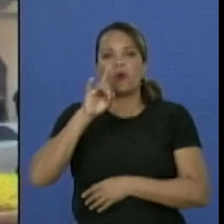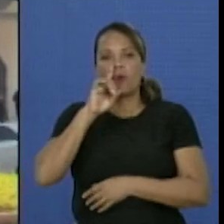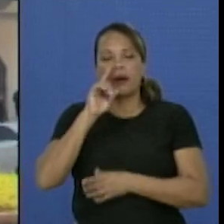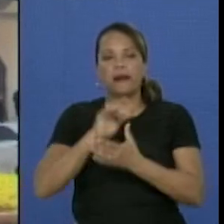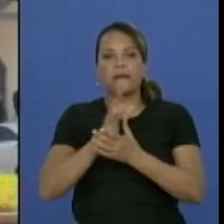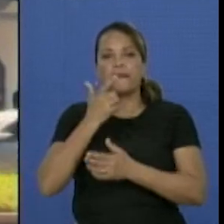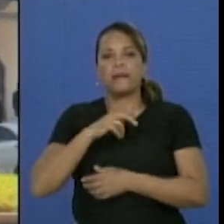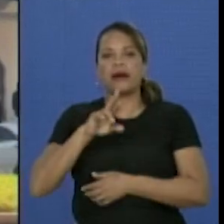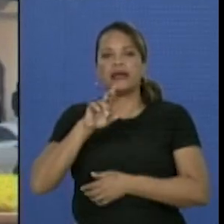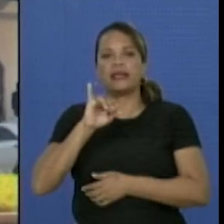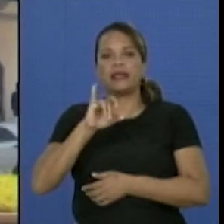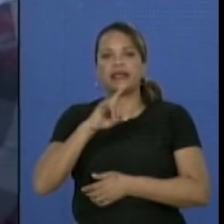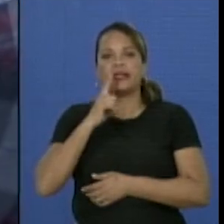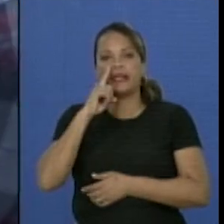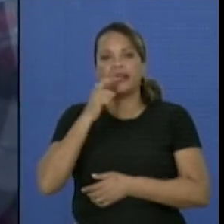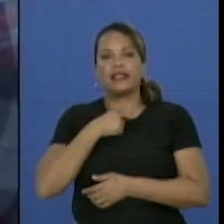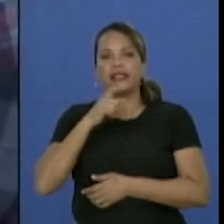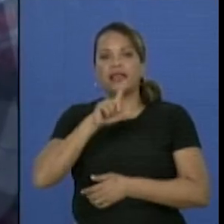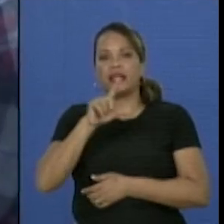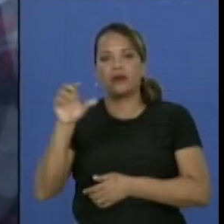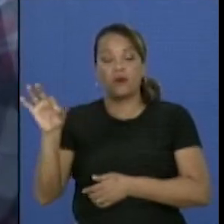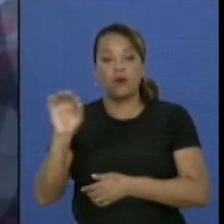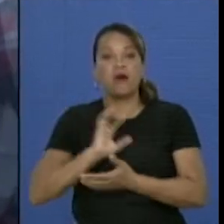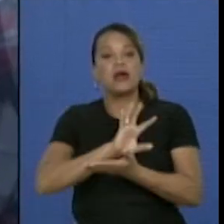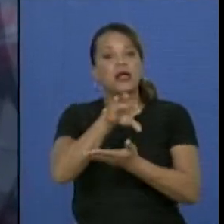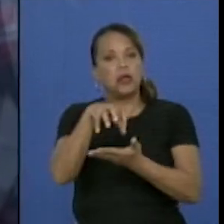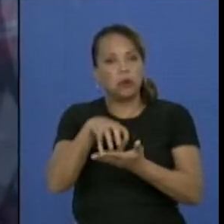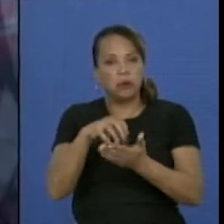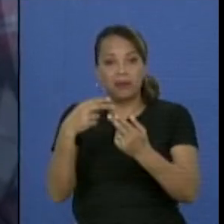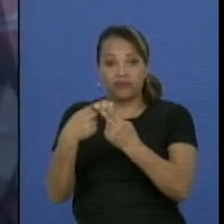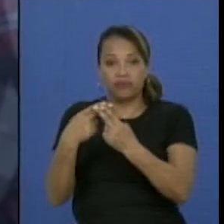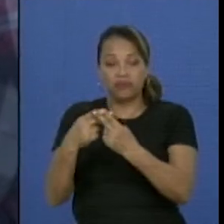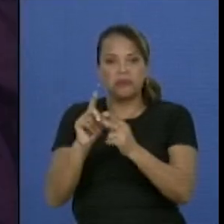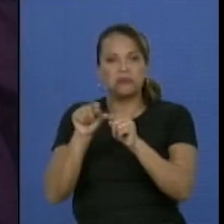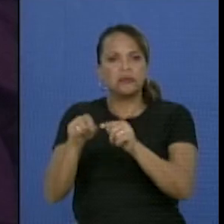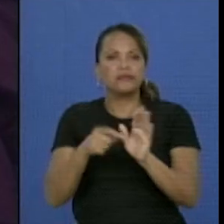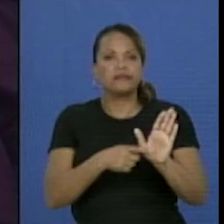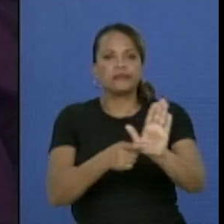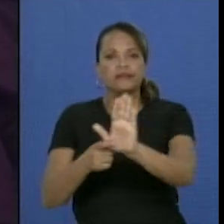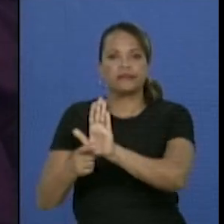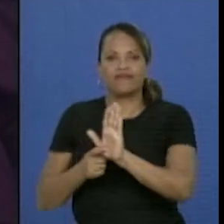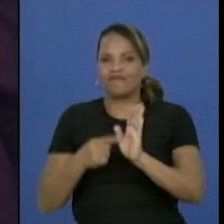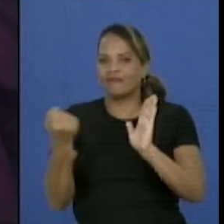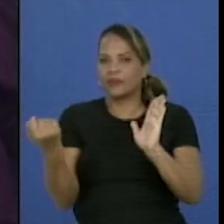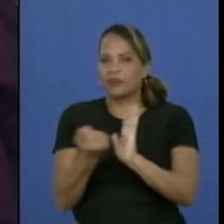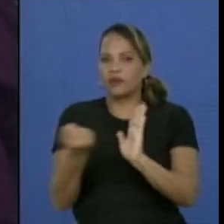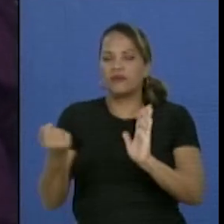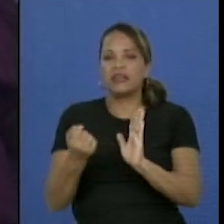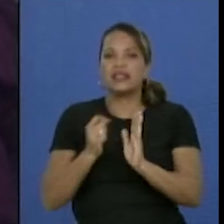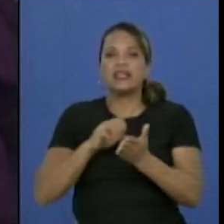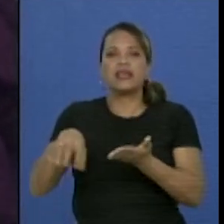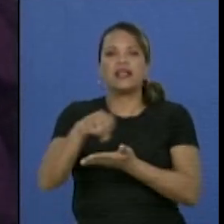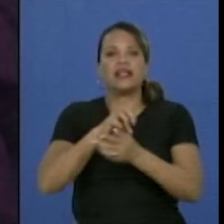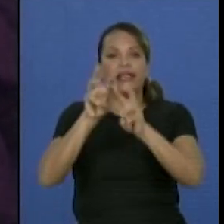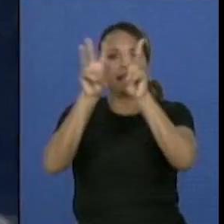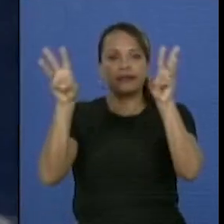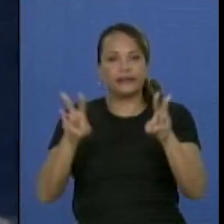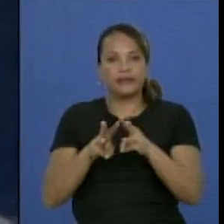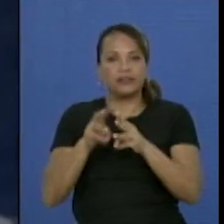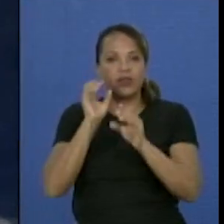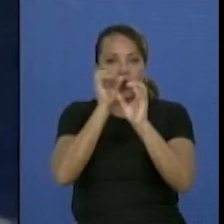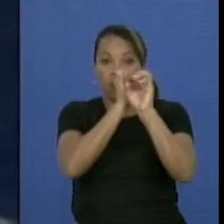En su tercera jornada, el evento fue el escenario propicio para la presentación oficial del sitio web del